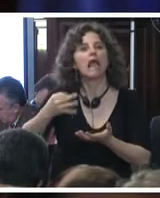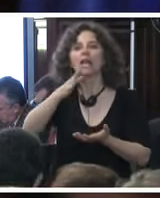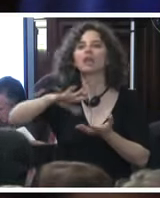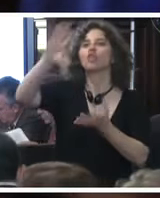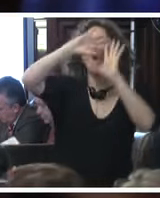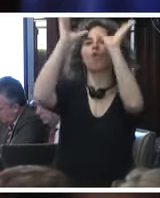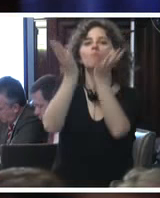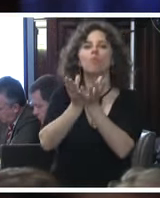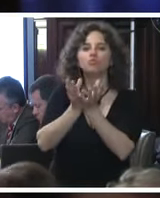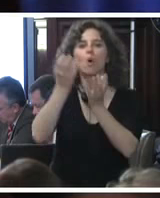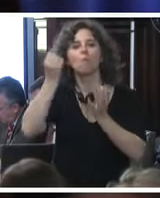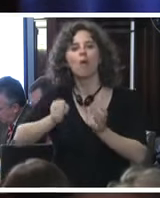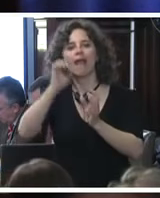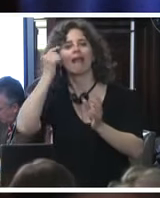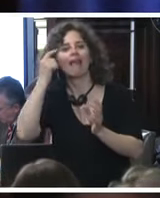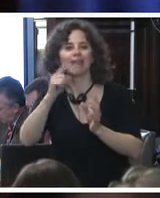o al mundo entero.